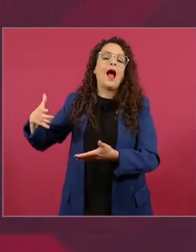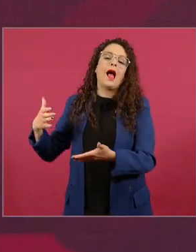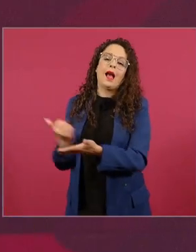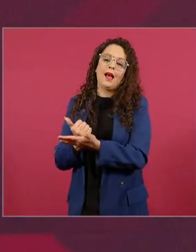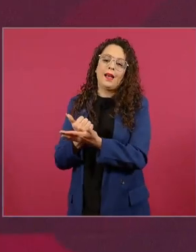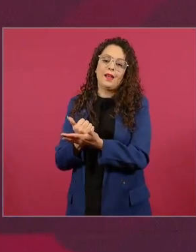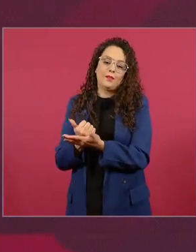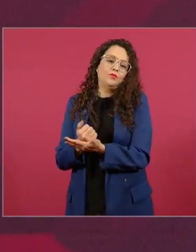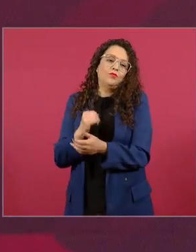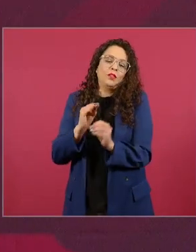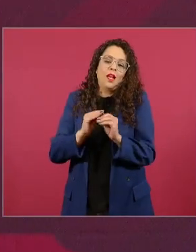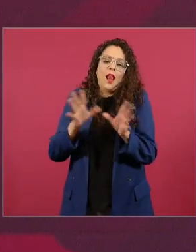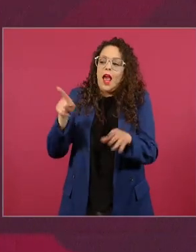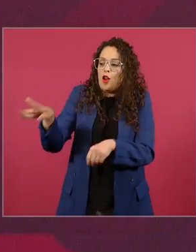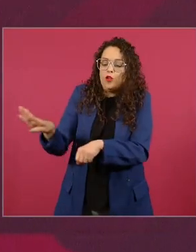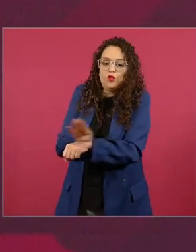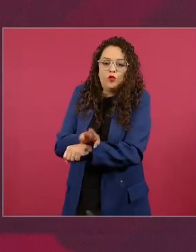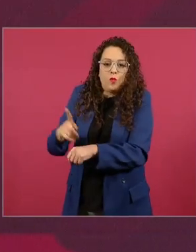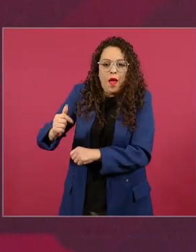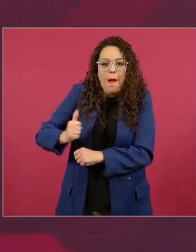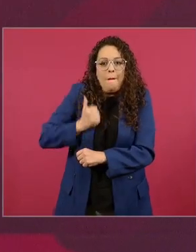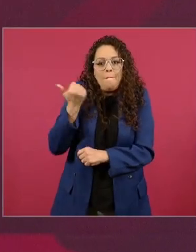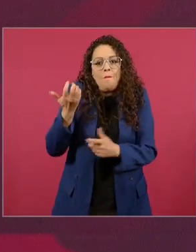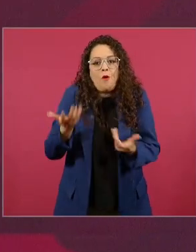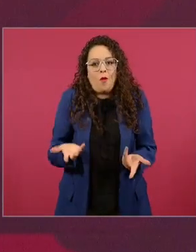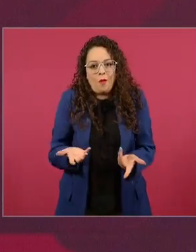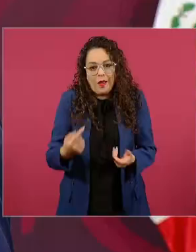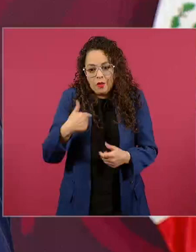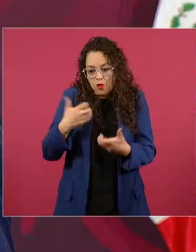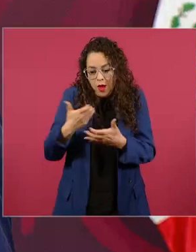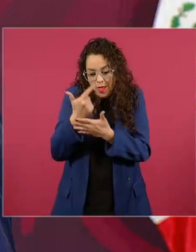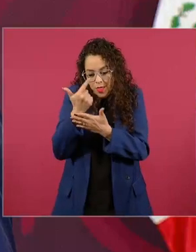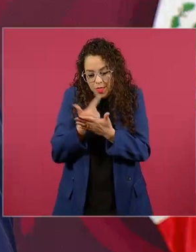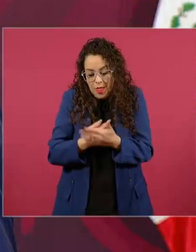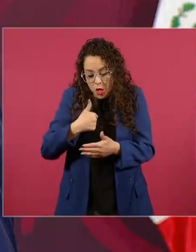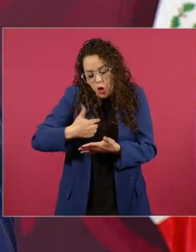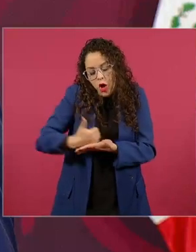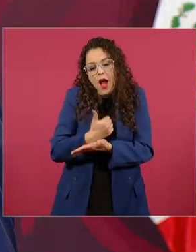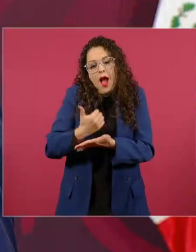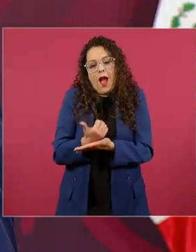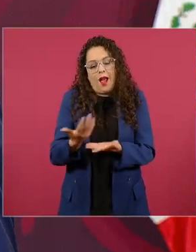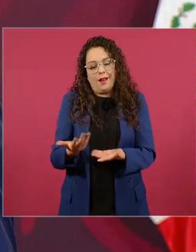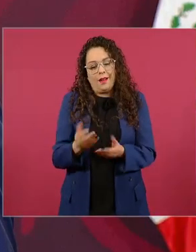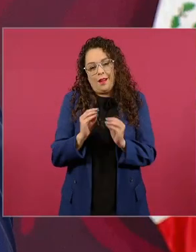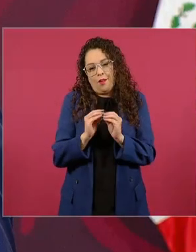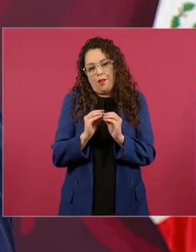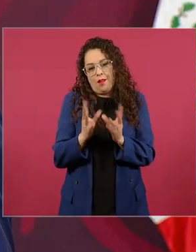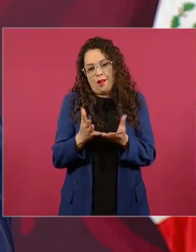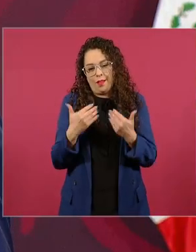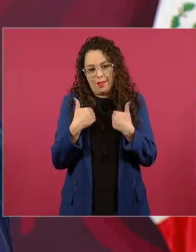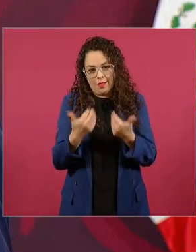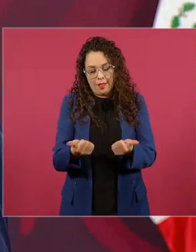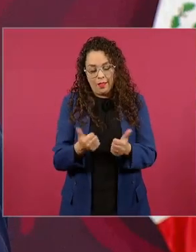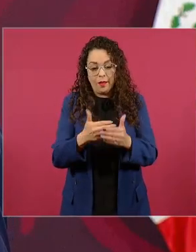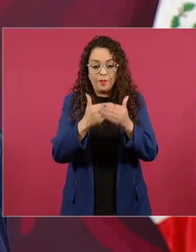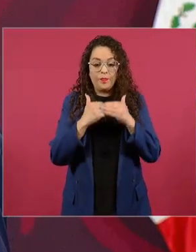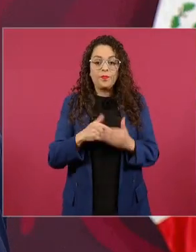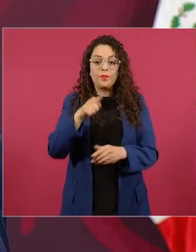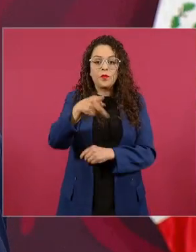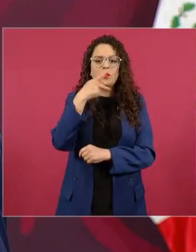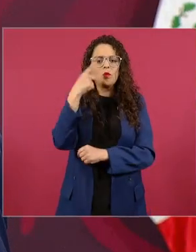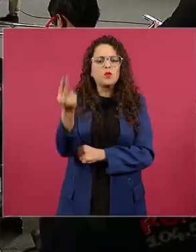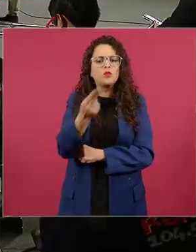el detalle el con Beltrones perdón por la insistencia con el personaje es que él formó parte de esa mafia del poder que usted ha